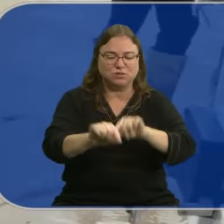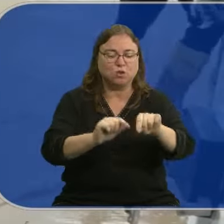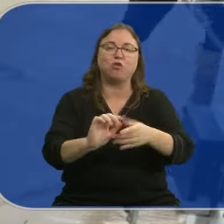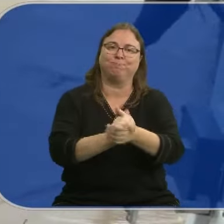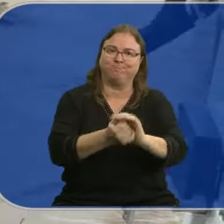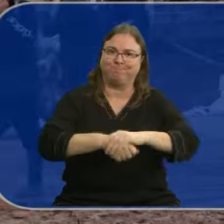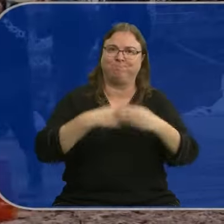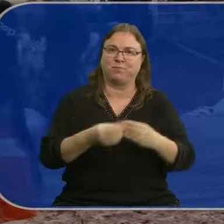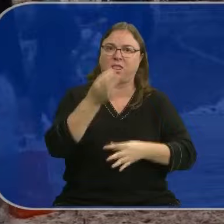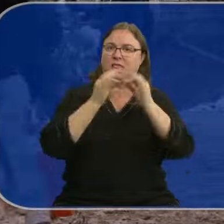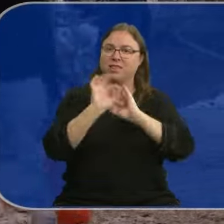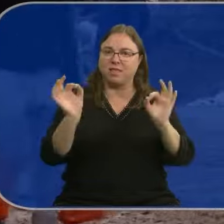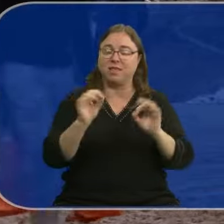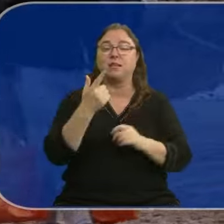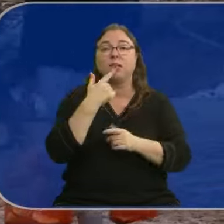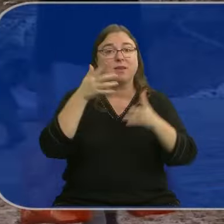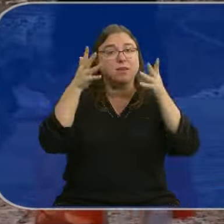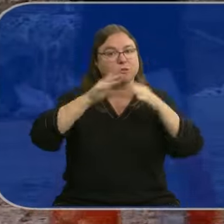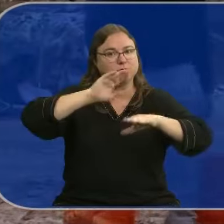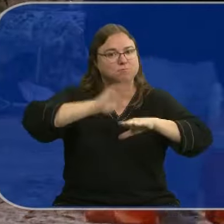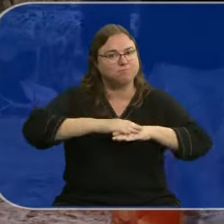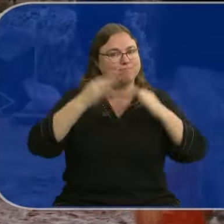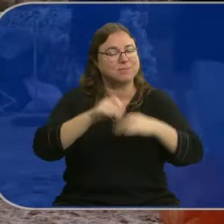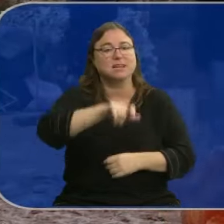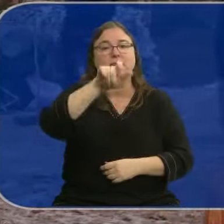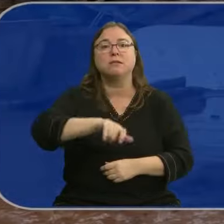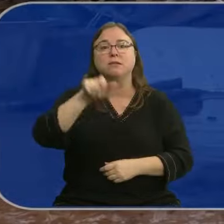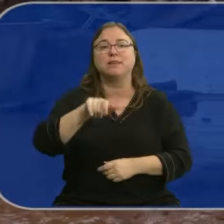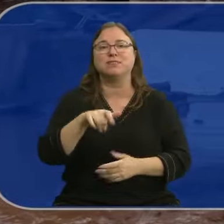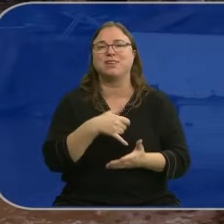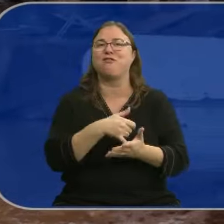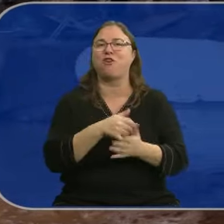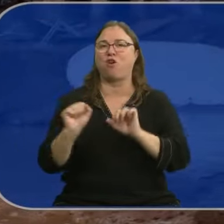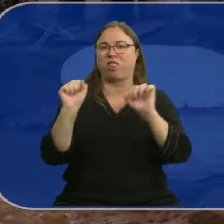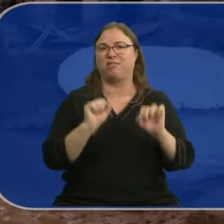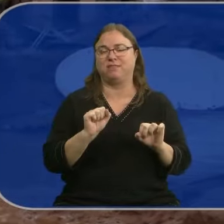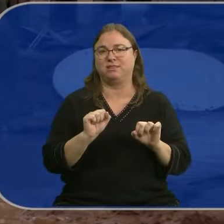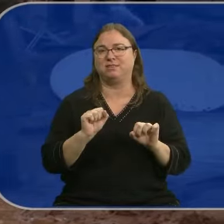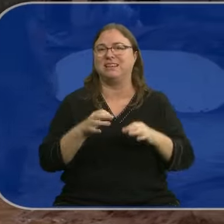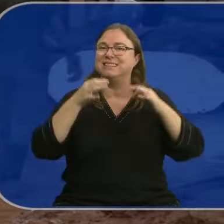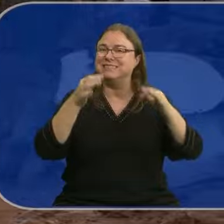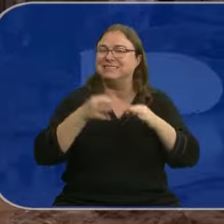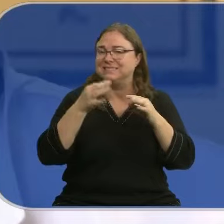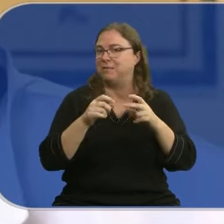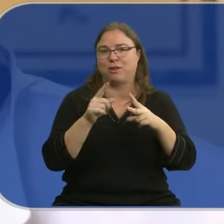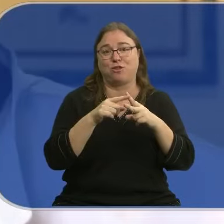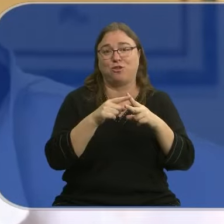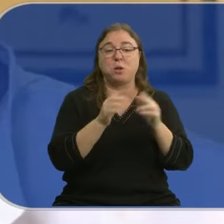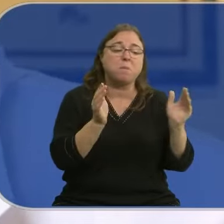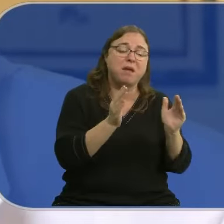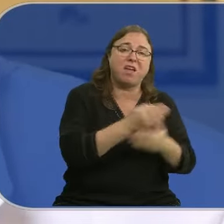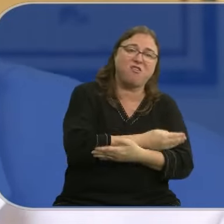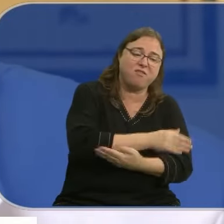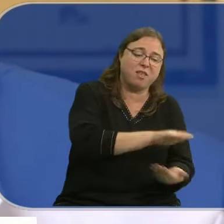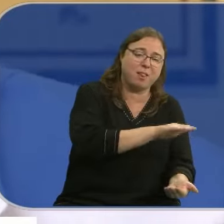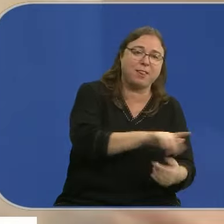contaminadas. Recomendaciones que deben seguir de forma más intensa las personas inmunodeprimidas. Siempre son los dos extremos de la vida, niños muy